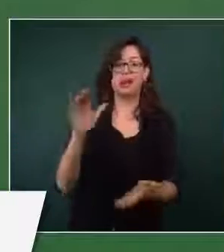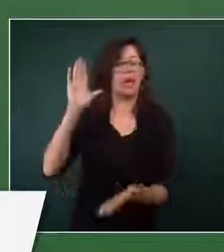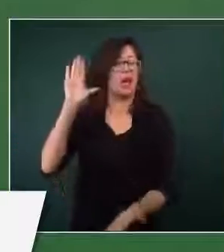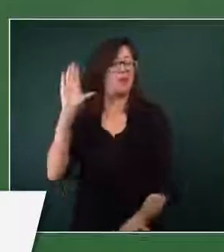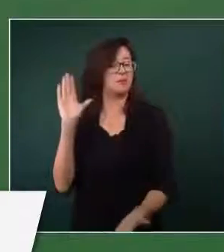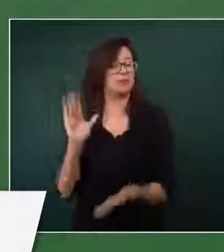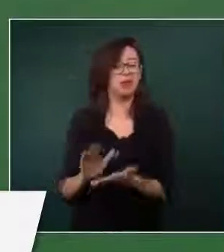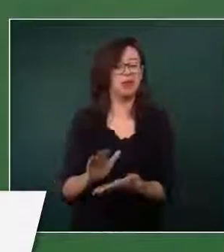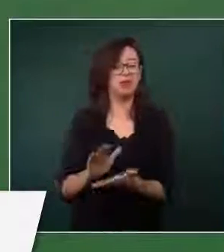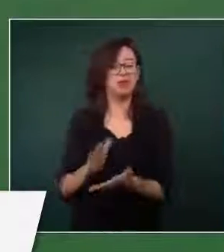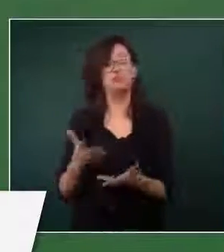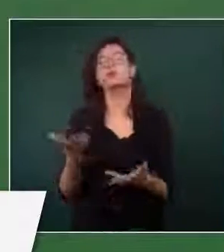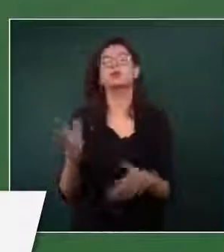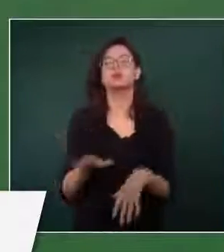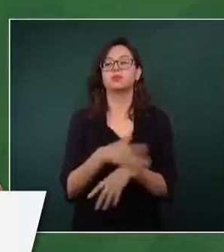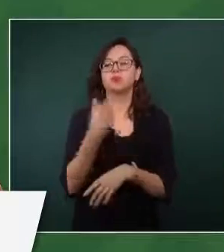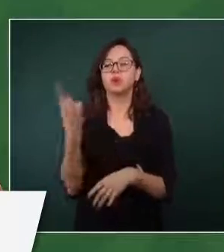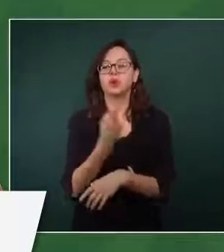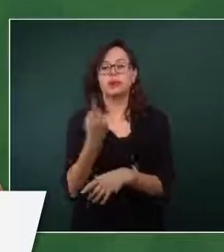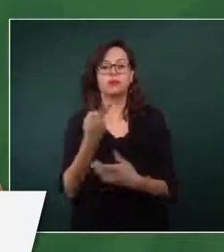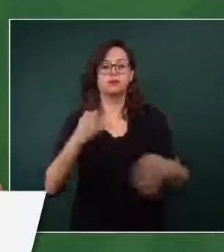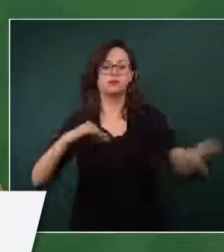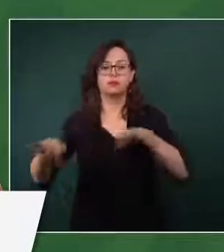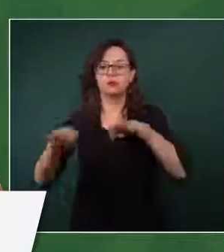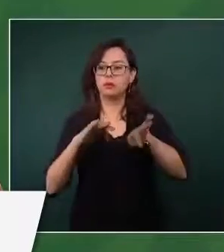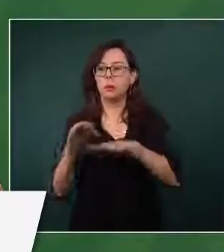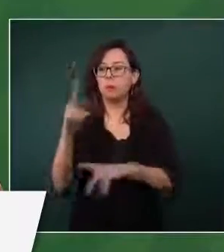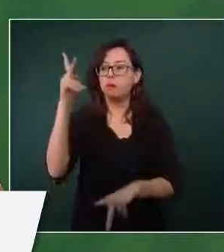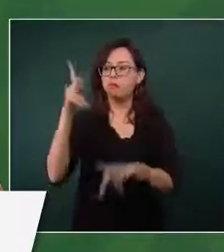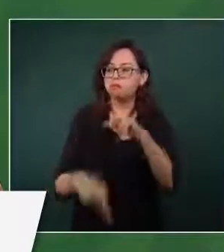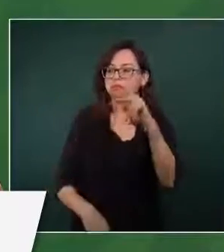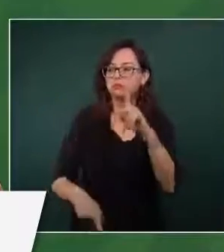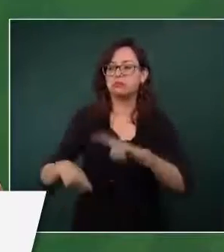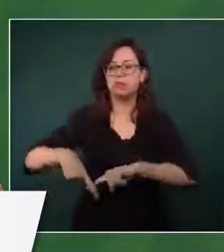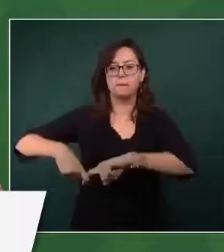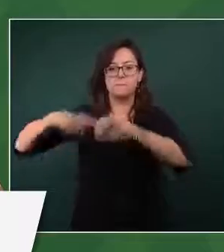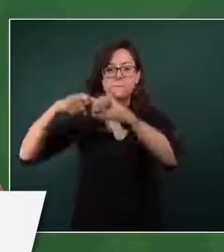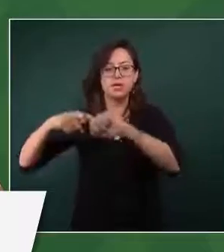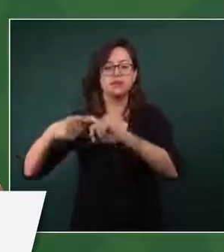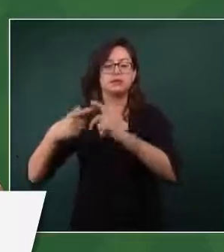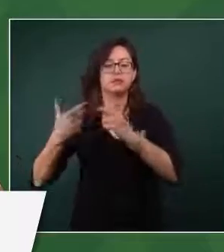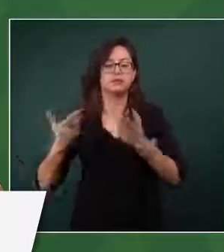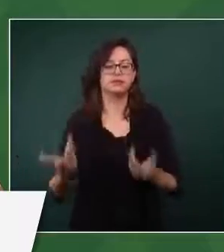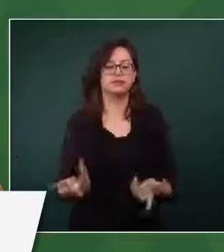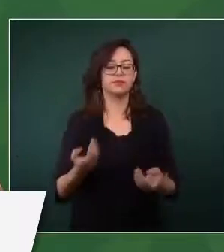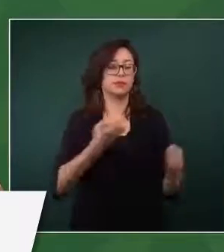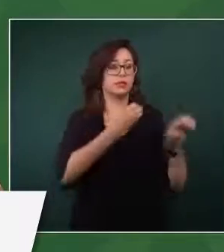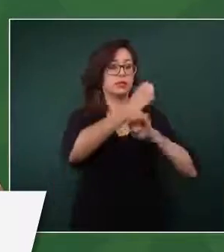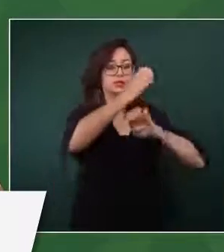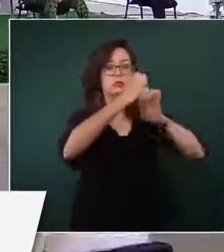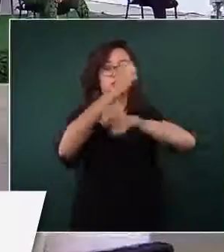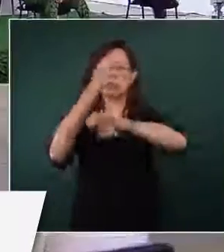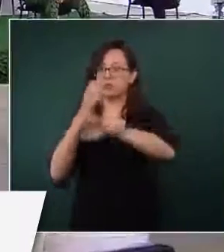detiene la actividad productiva. Ahora, el caso de los estados dejan de